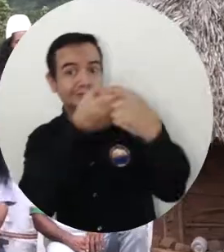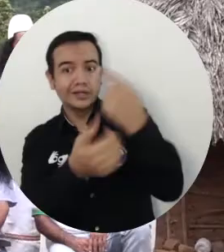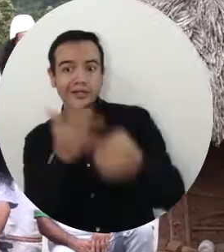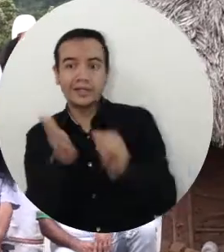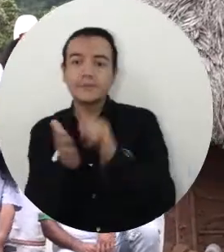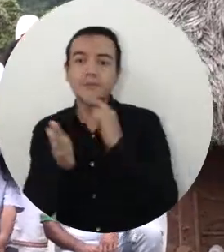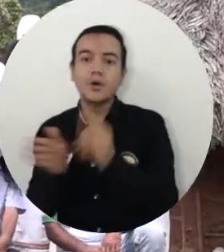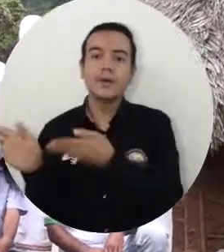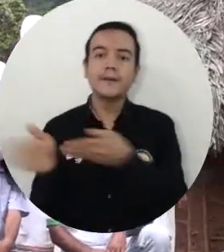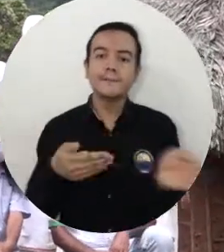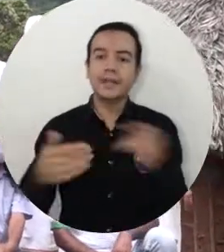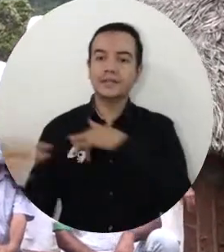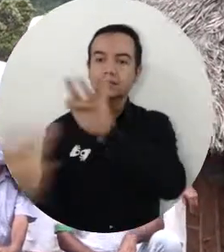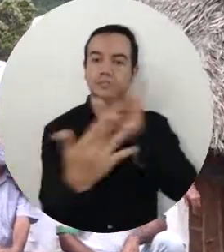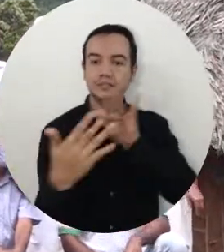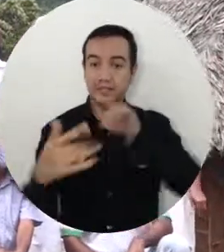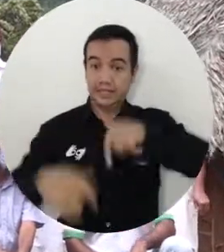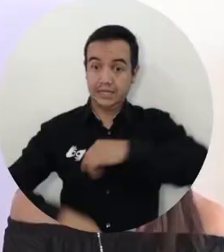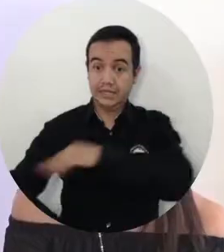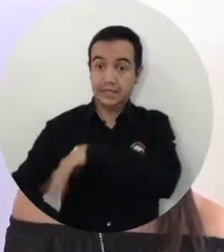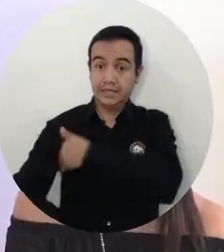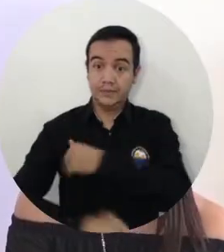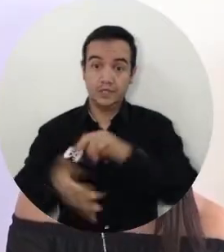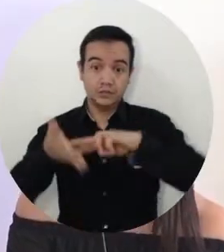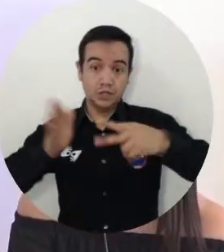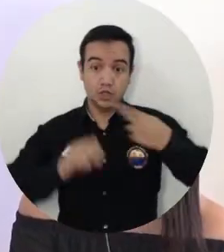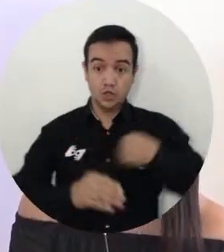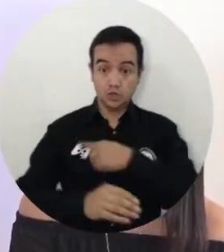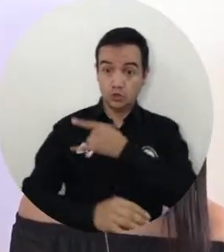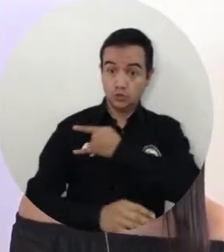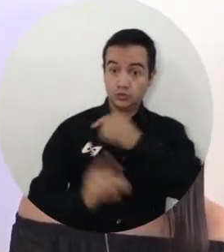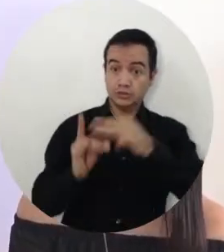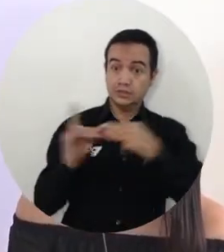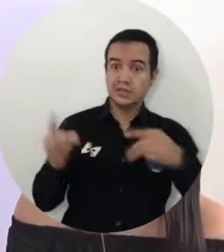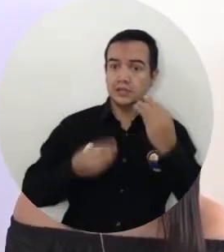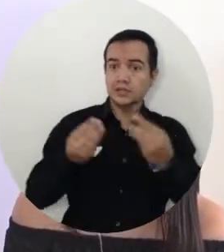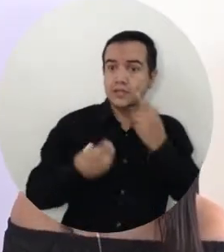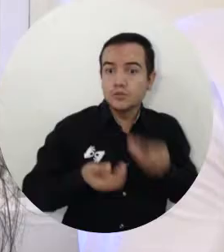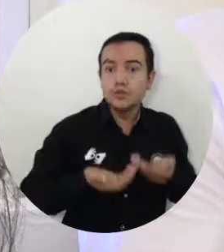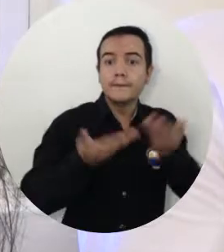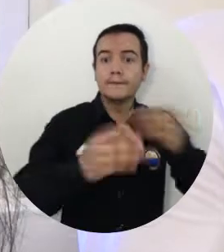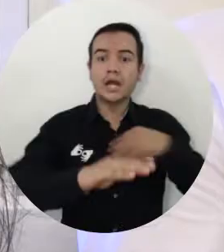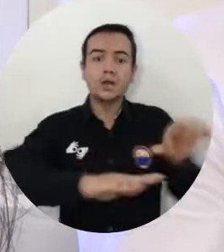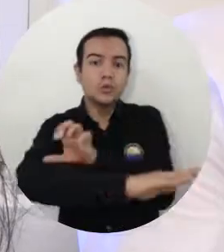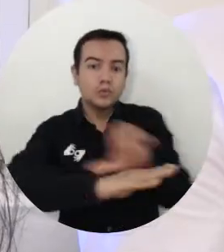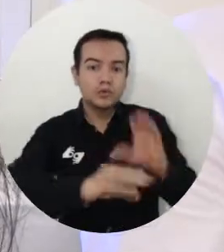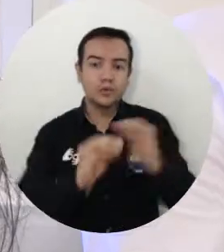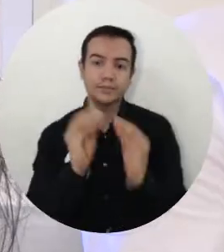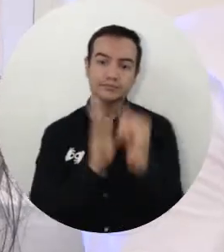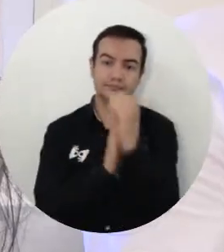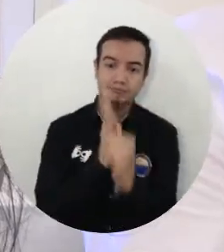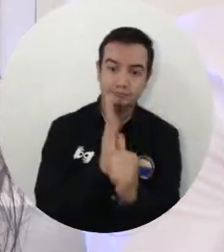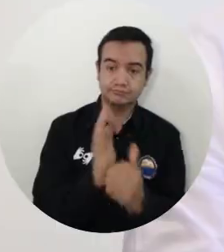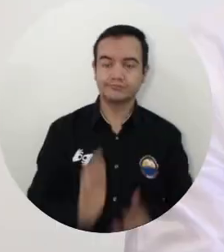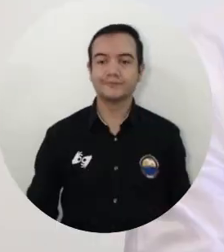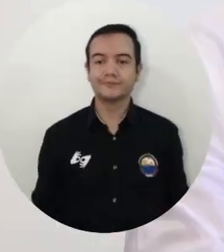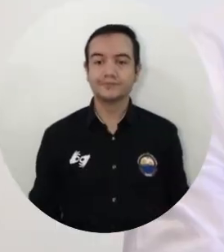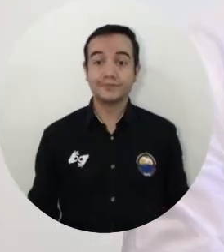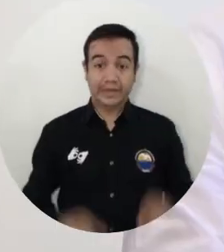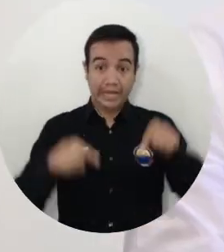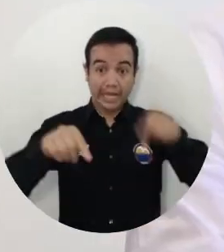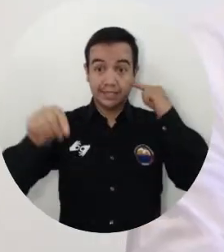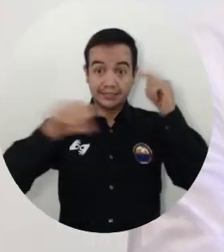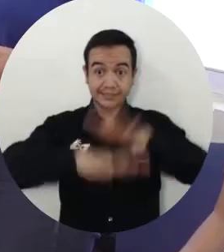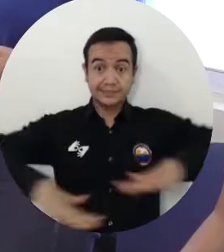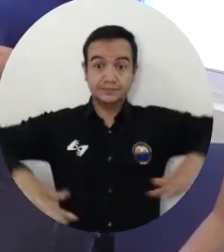de República, para que nos lo dicen. ¿Qué pone la Universidad Mundial y los computadores? Y manda los contenidos a través de eso. En este espacio creado para construir